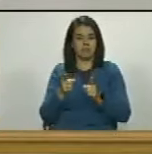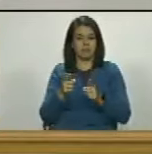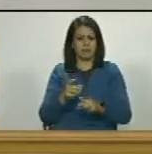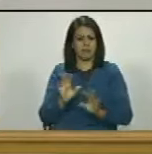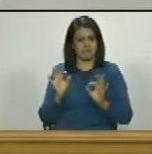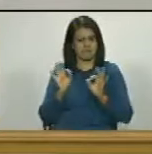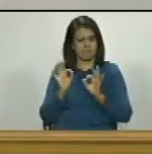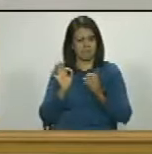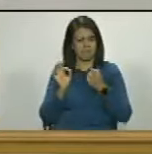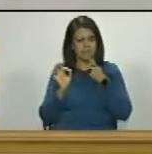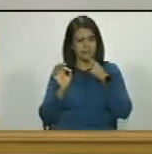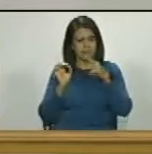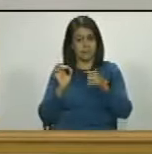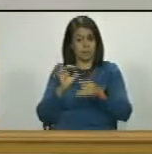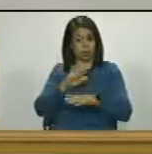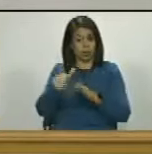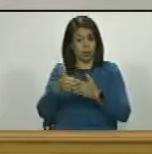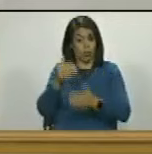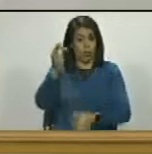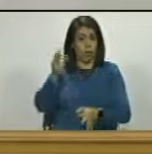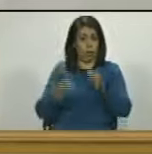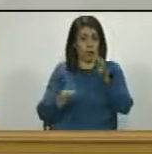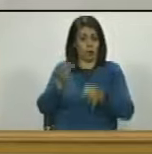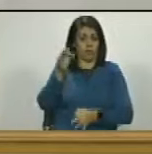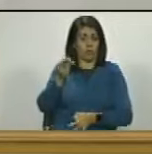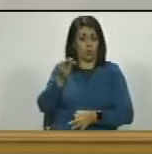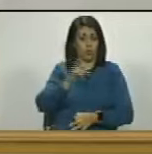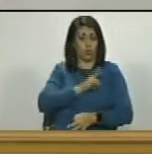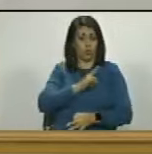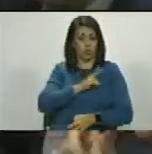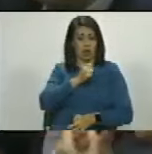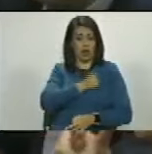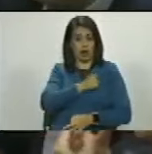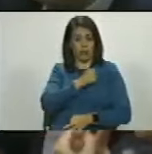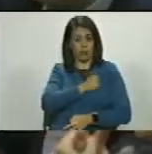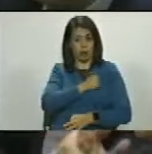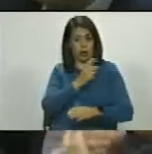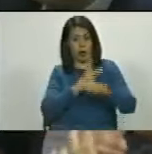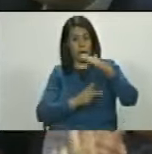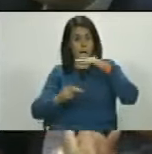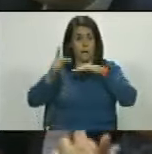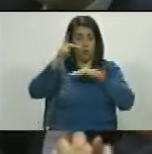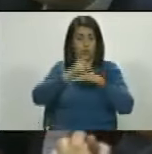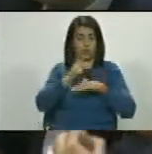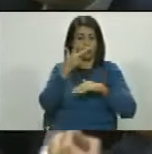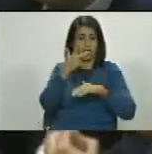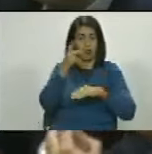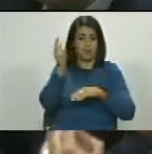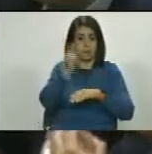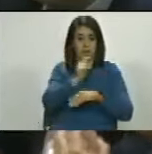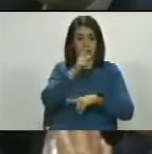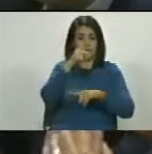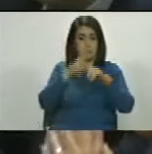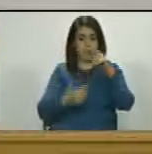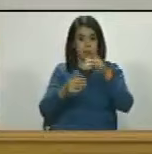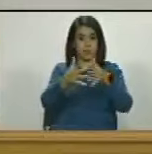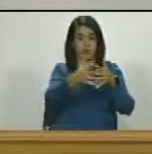señalaron que en efecto porque todos son abogados de la universidad católica con posgrados de tres meses y medio en Harvard